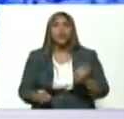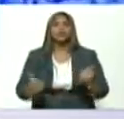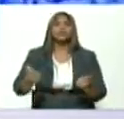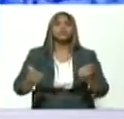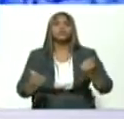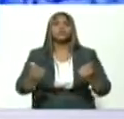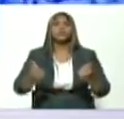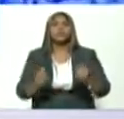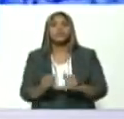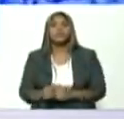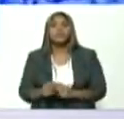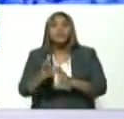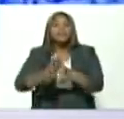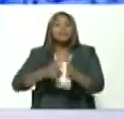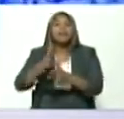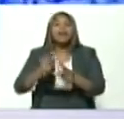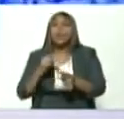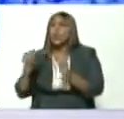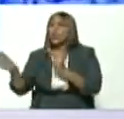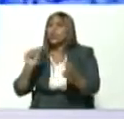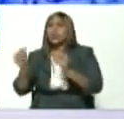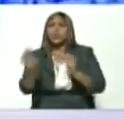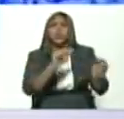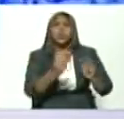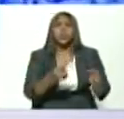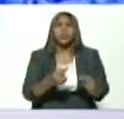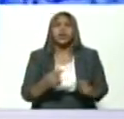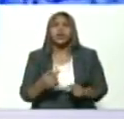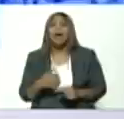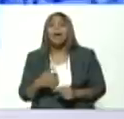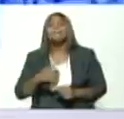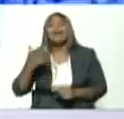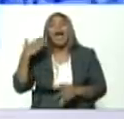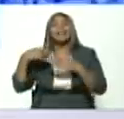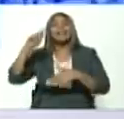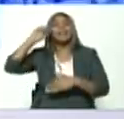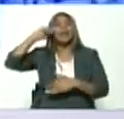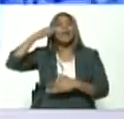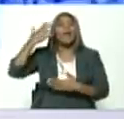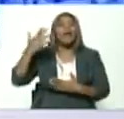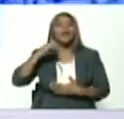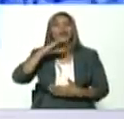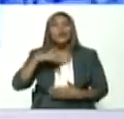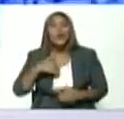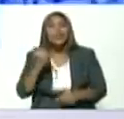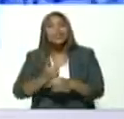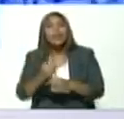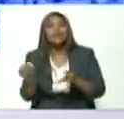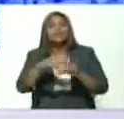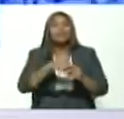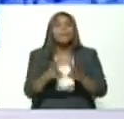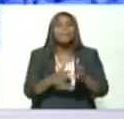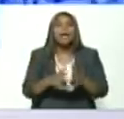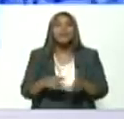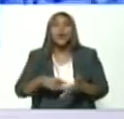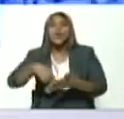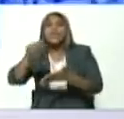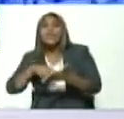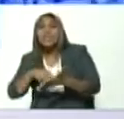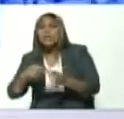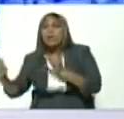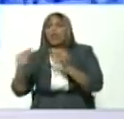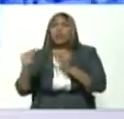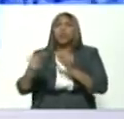trenes allí discutiendo para mí me trae grandes recuerdos los debates y firmas de los contratos